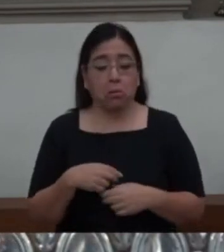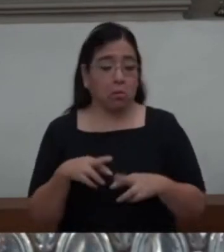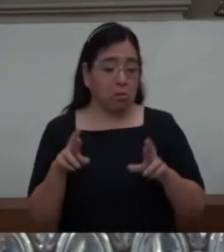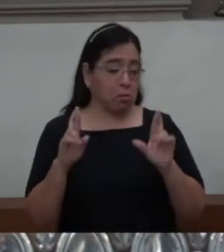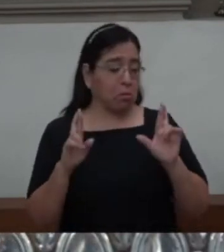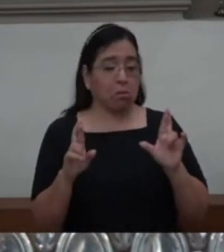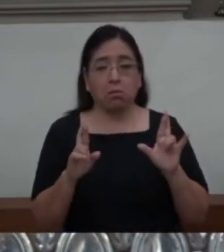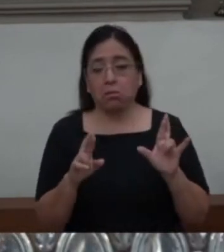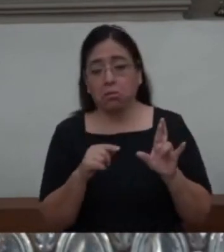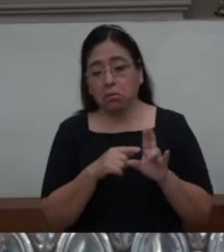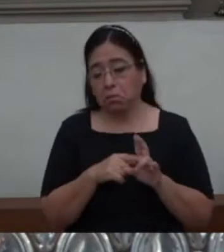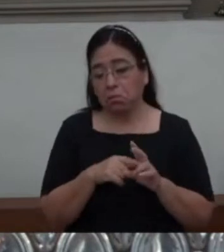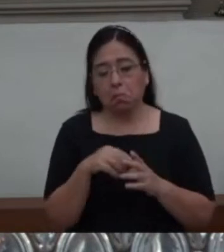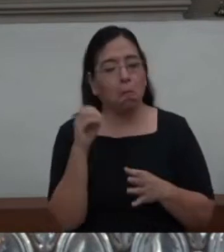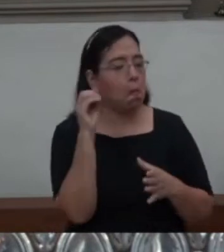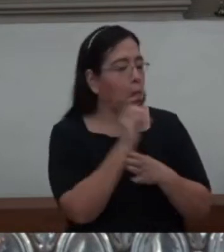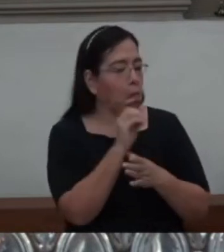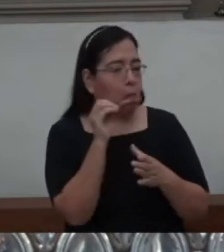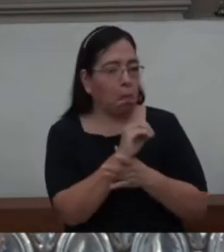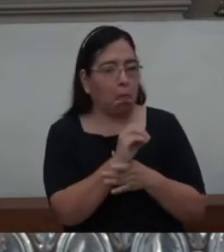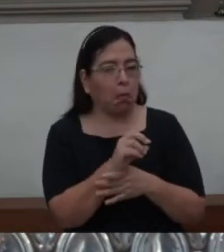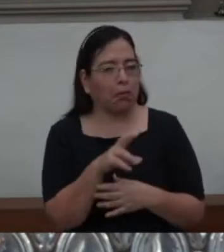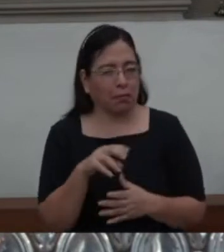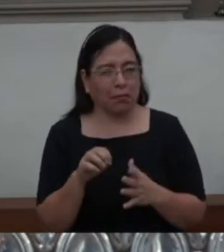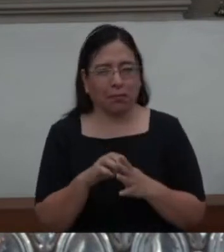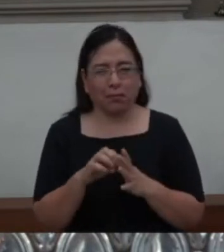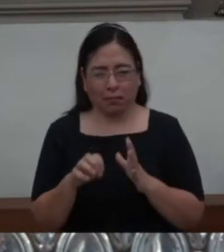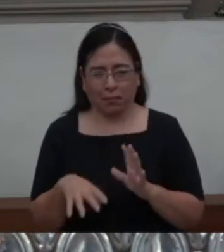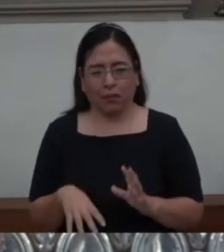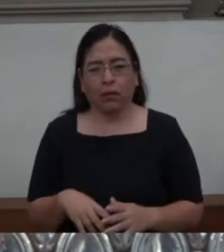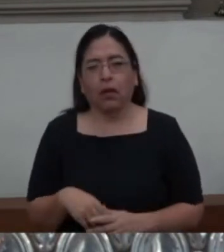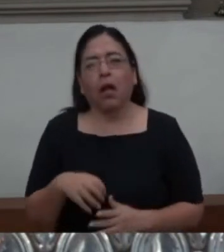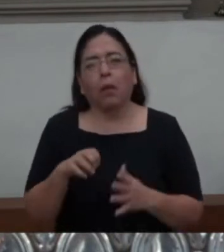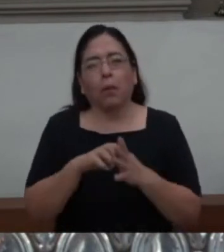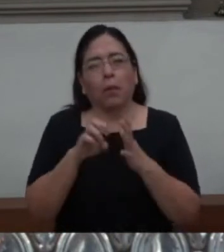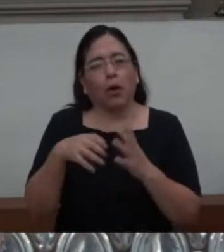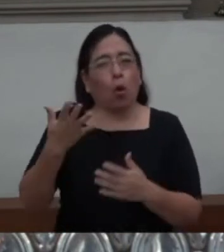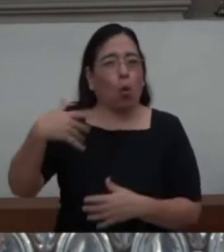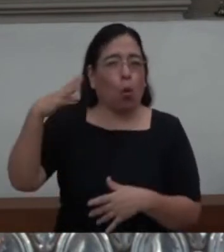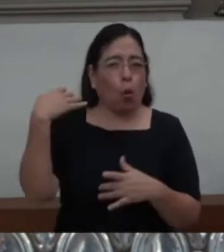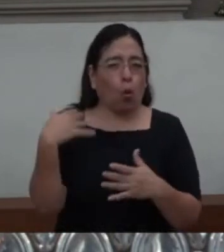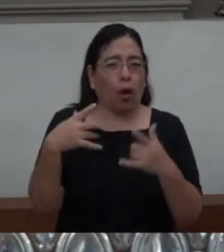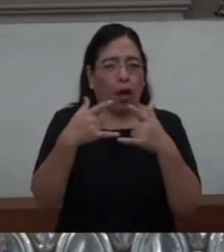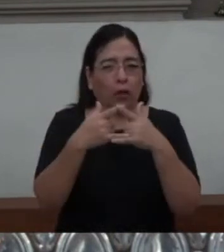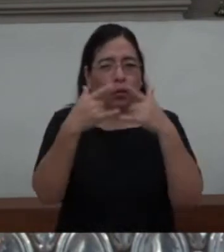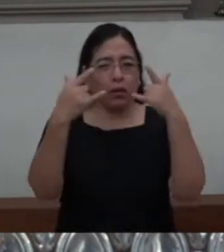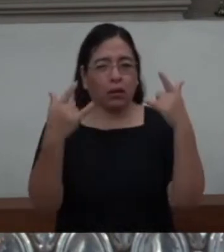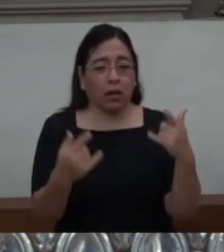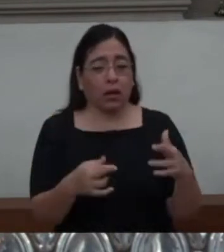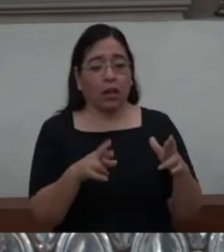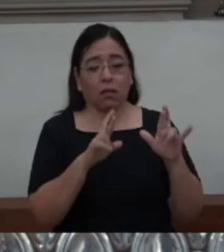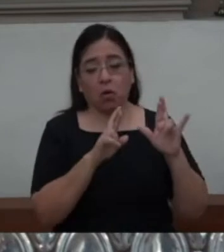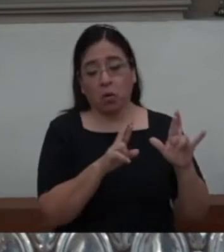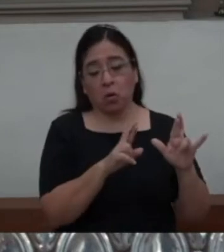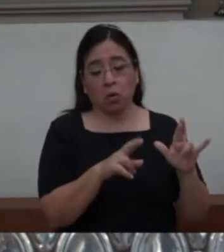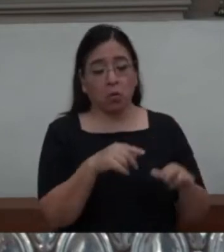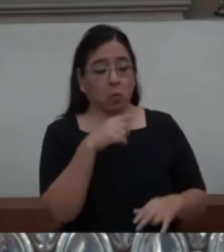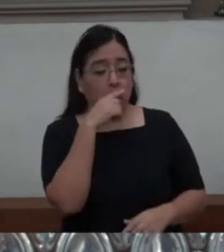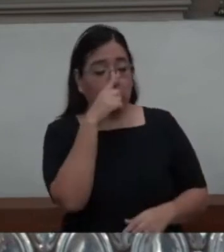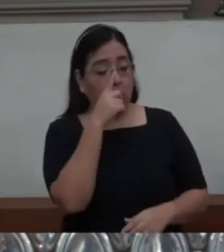Recuerdan aquella historia del rico Epulón y Lázaro. No se dio cuenta